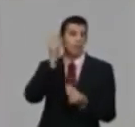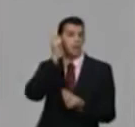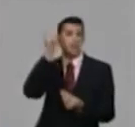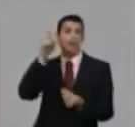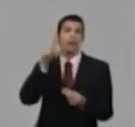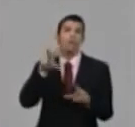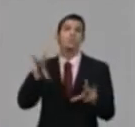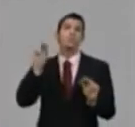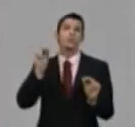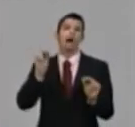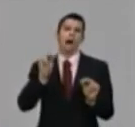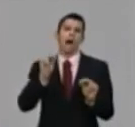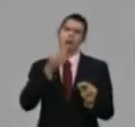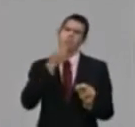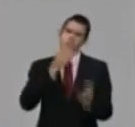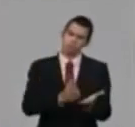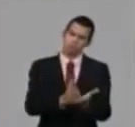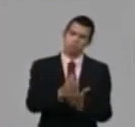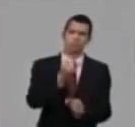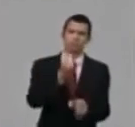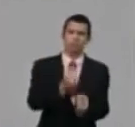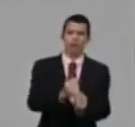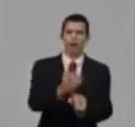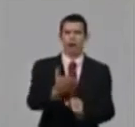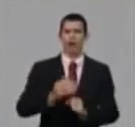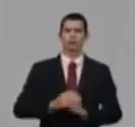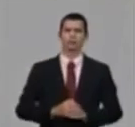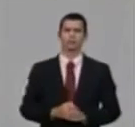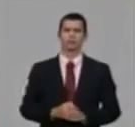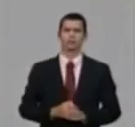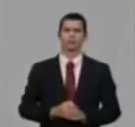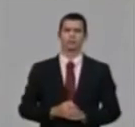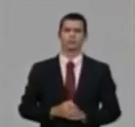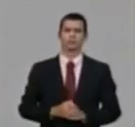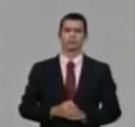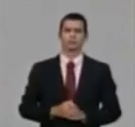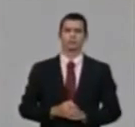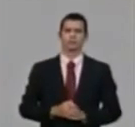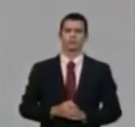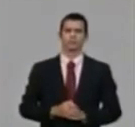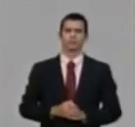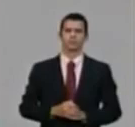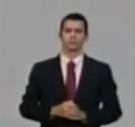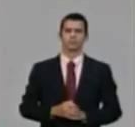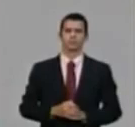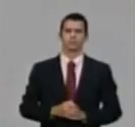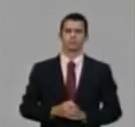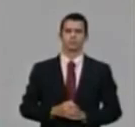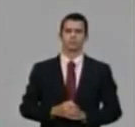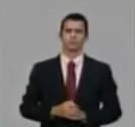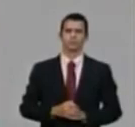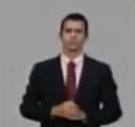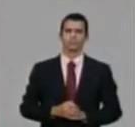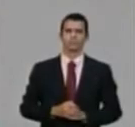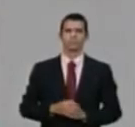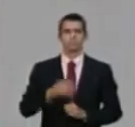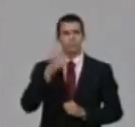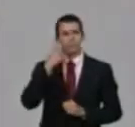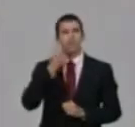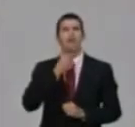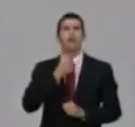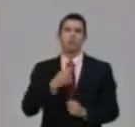primera, inclusive están haciendo trabajo que ayudan directamente